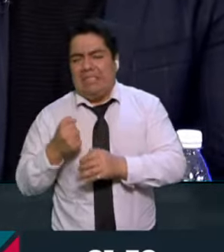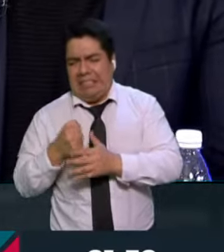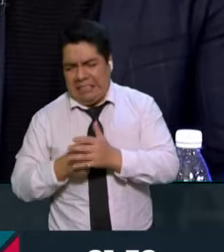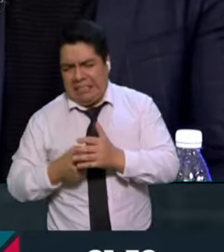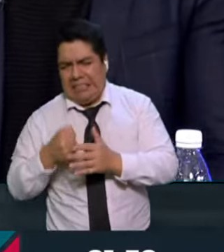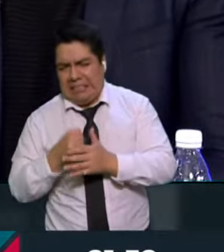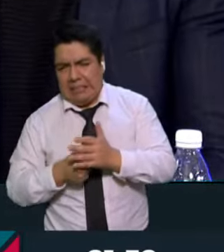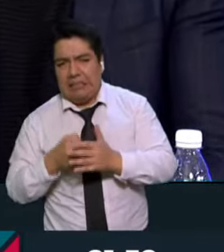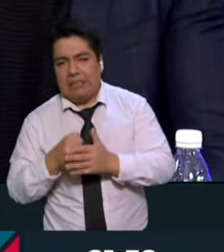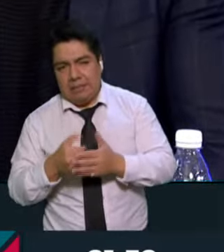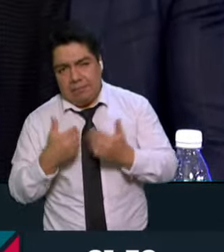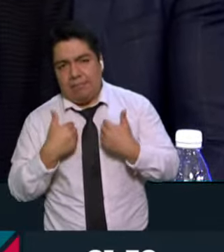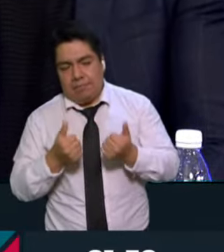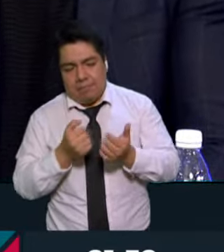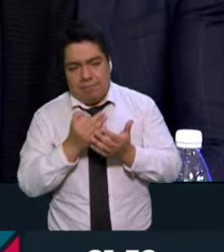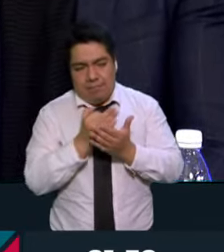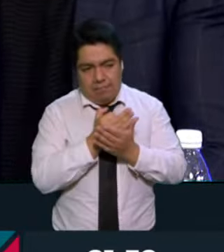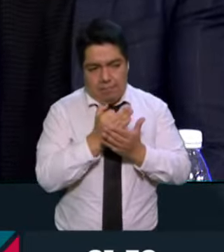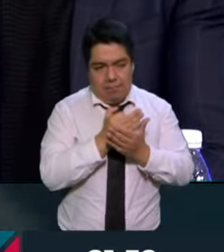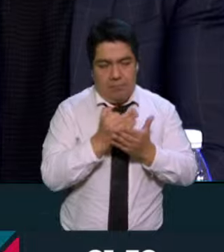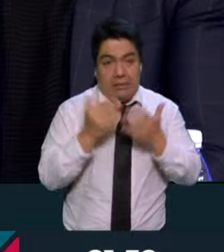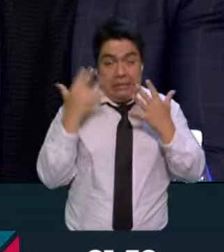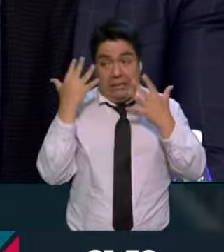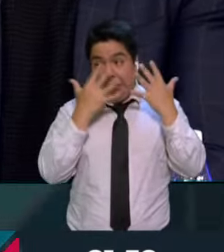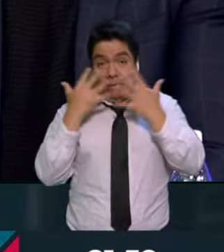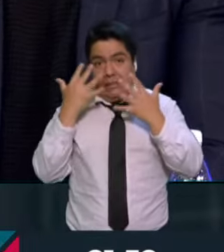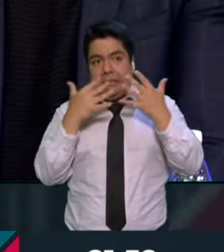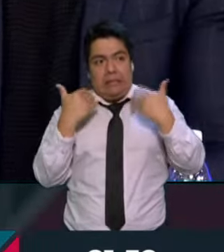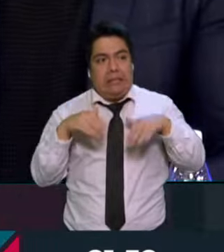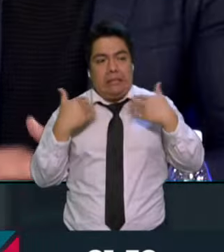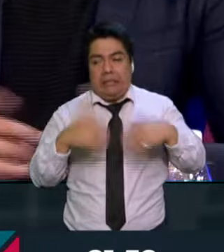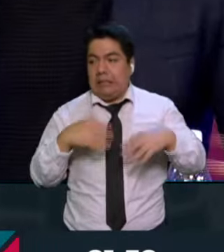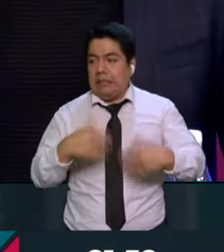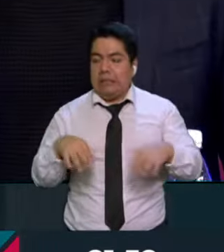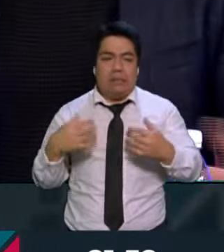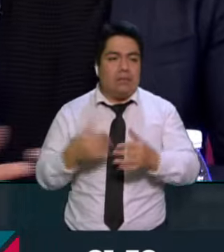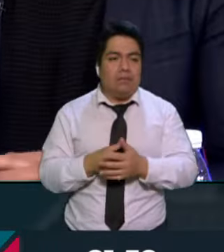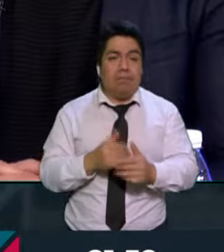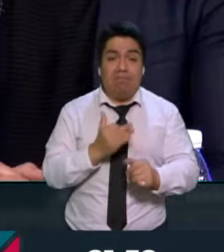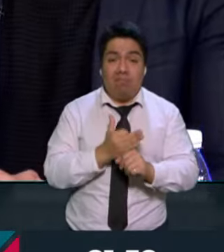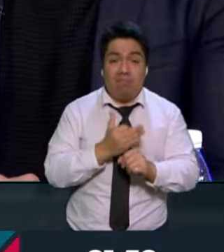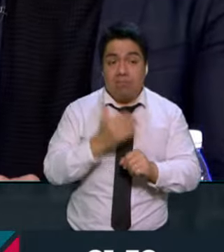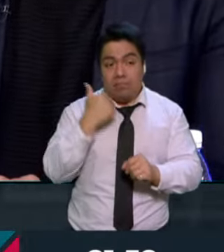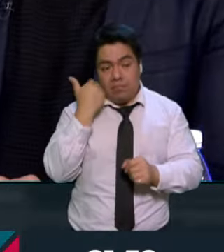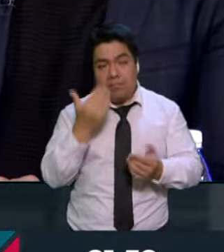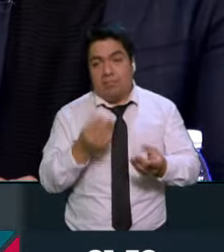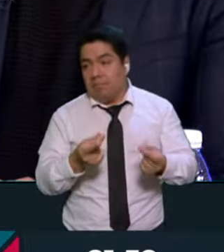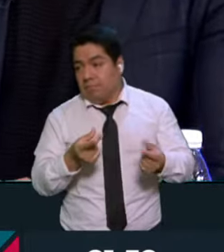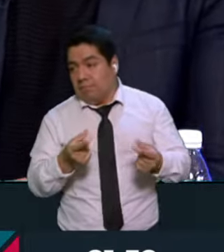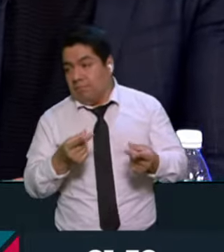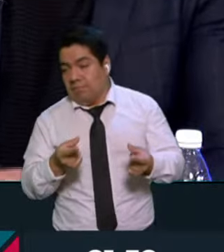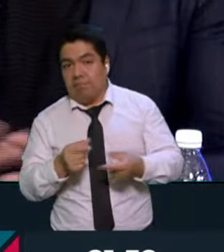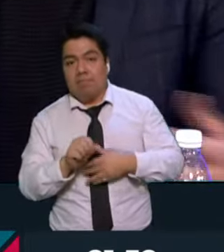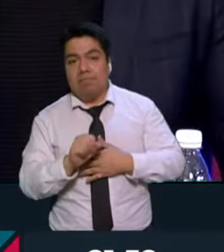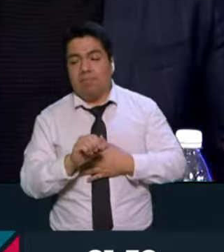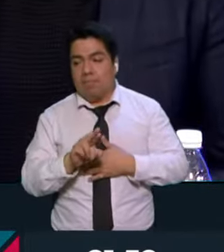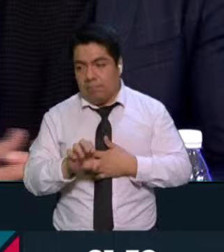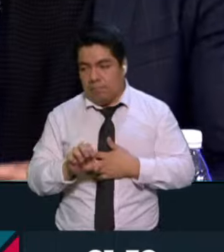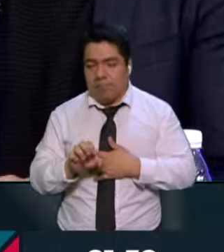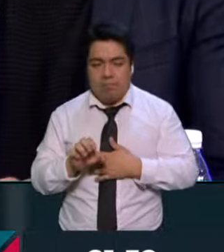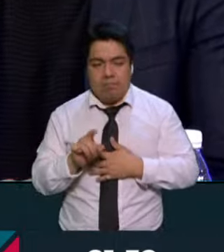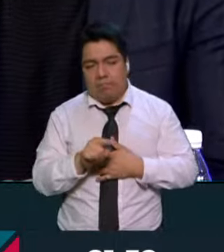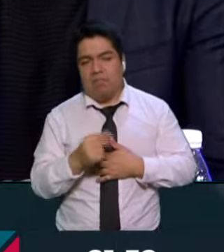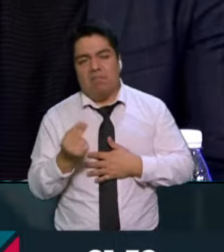lo entendemos. Morena, están desesperados para que pasen esta sobre representación y no